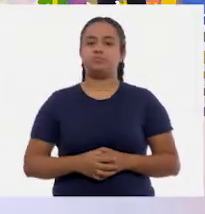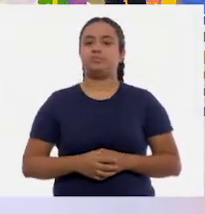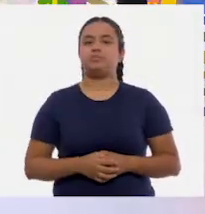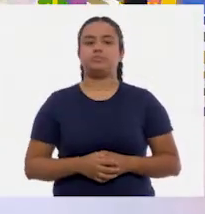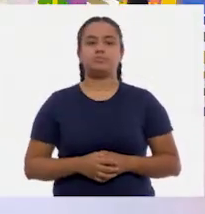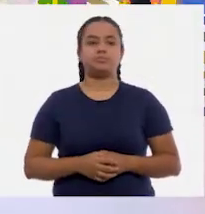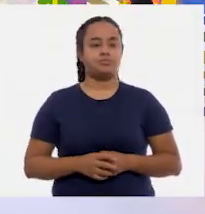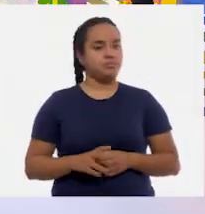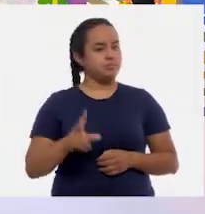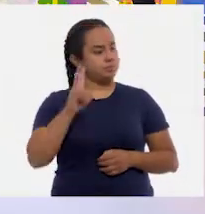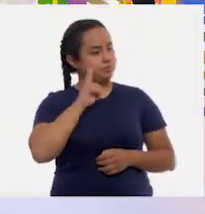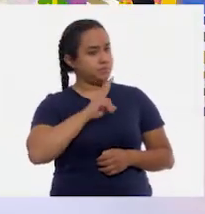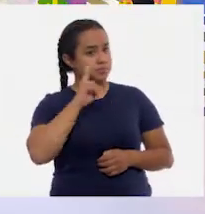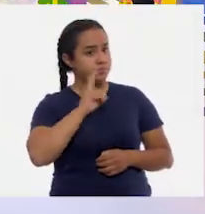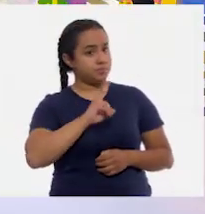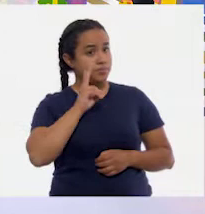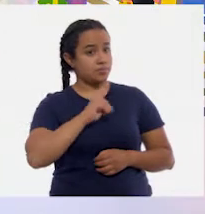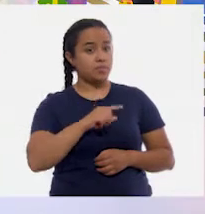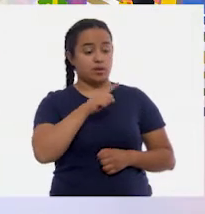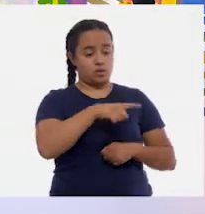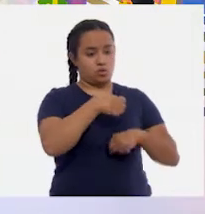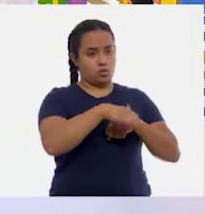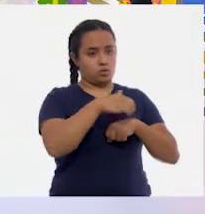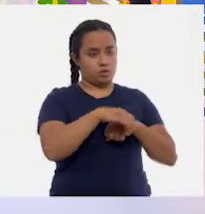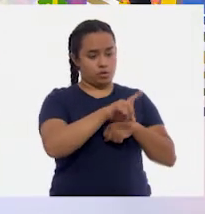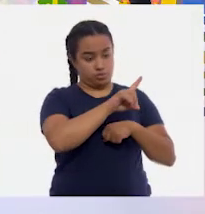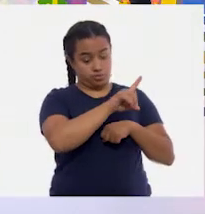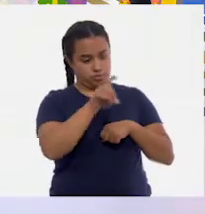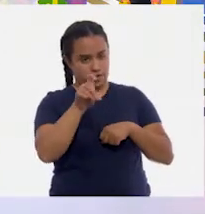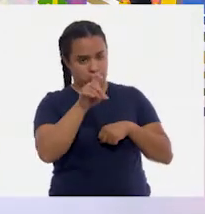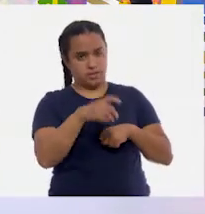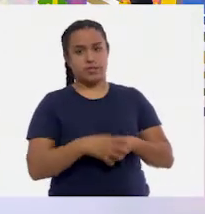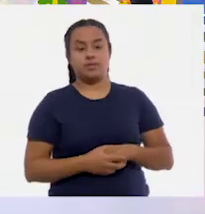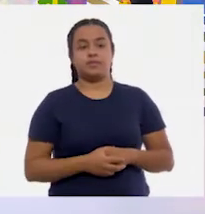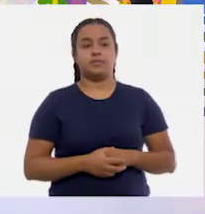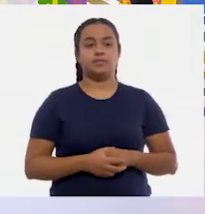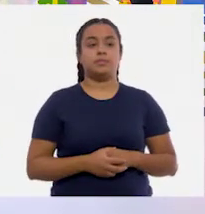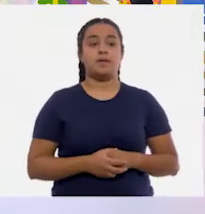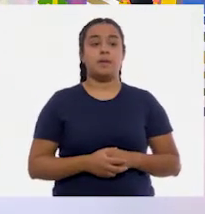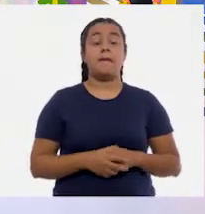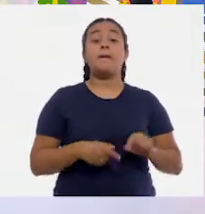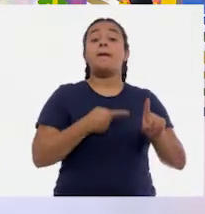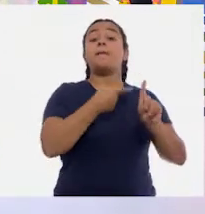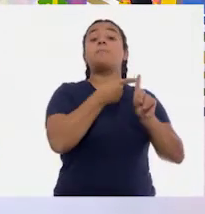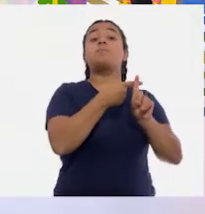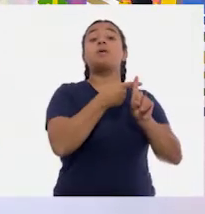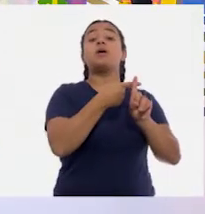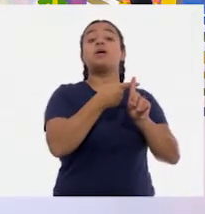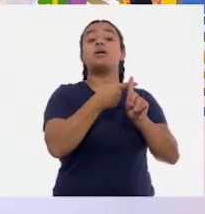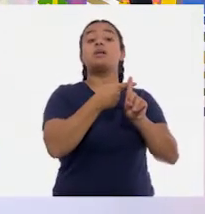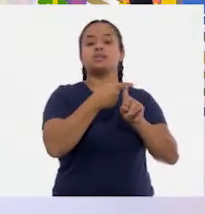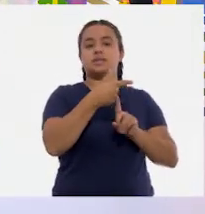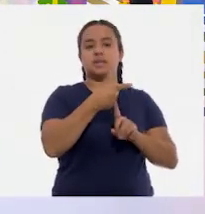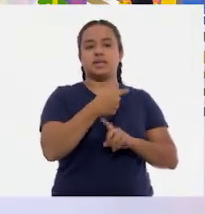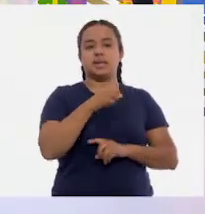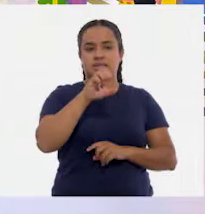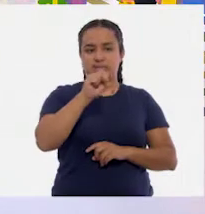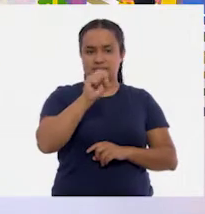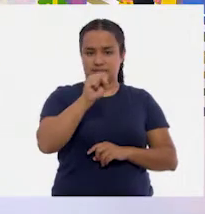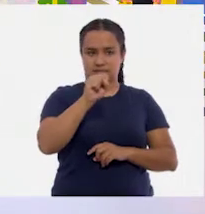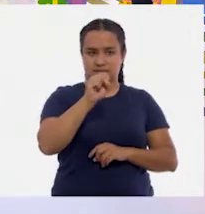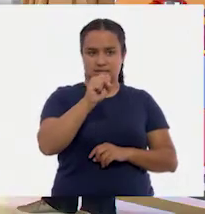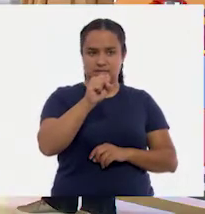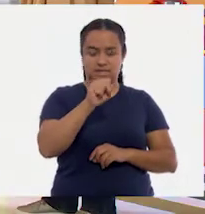Vamos a ver. Tenemos el número cien. Sí. Que es el que está ahí. Le voy a agregar ¿cuánto? Sesenta.